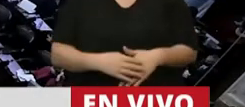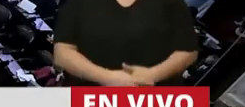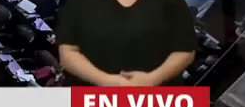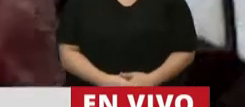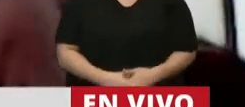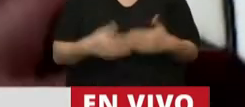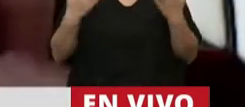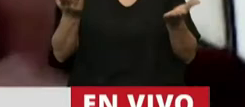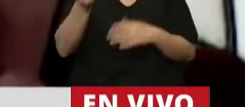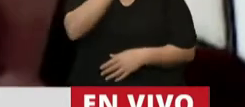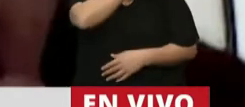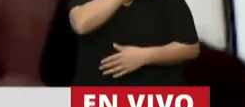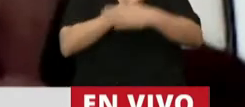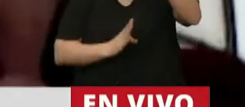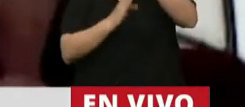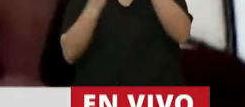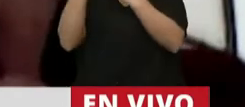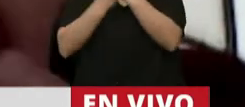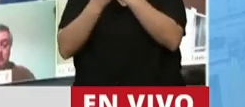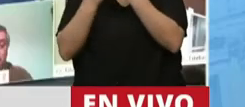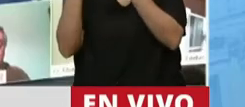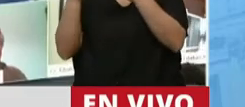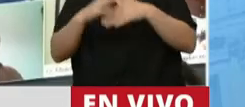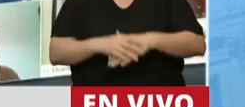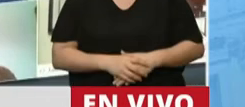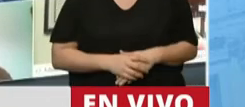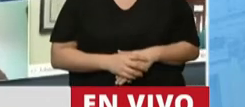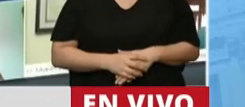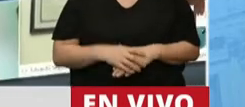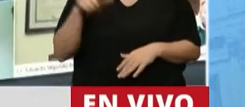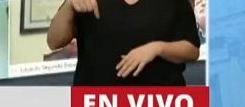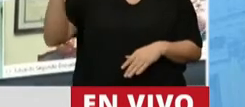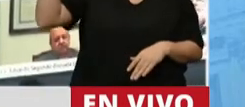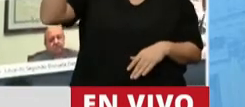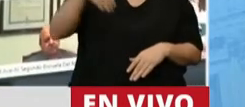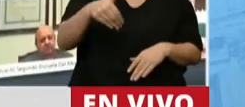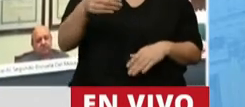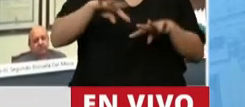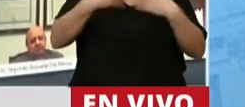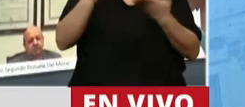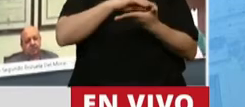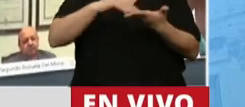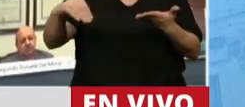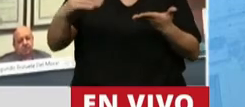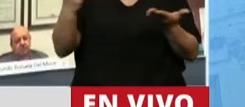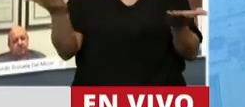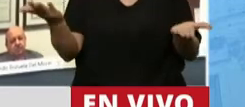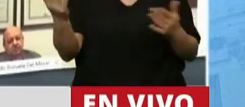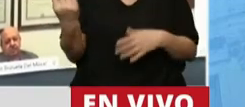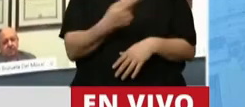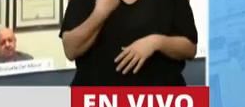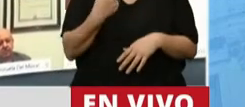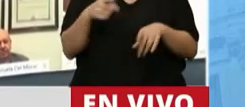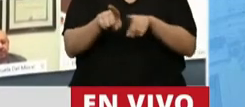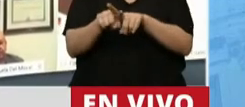Señor Jefe de Gabinete de la Nación, su presencia hoy acá en esta Cámara no lo aceptúa ni